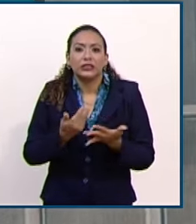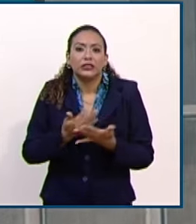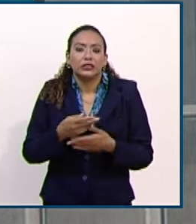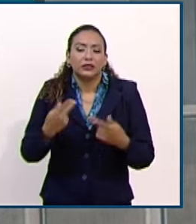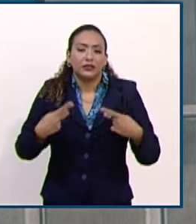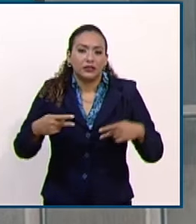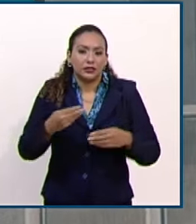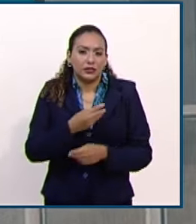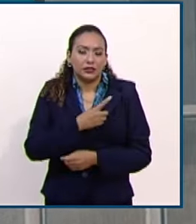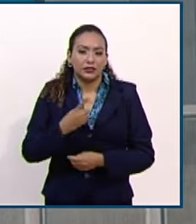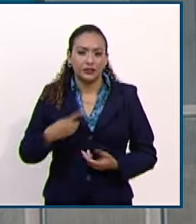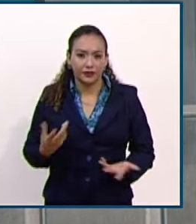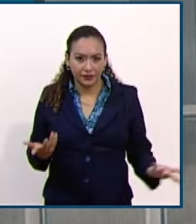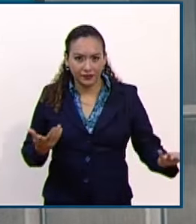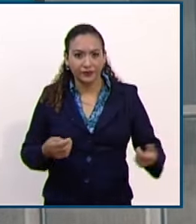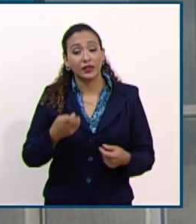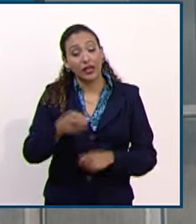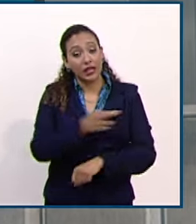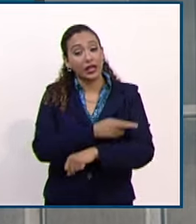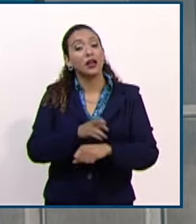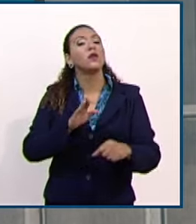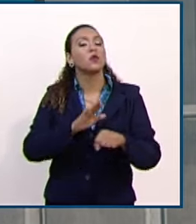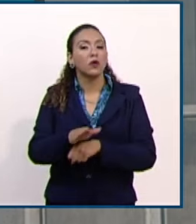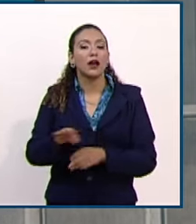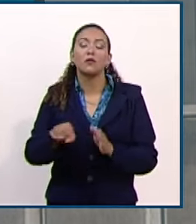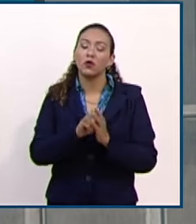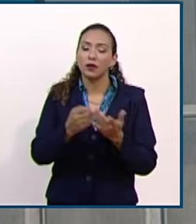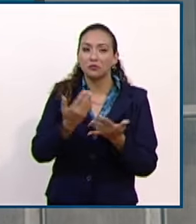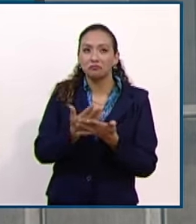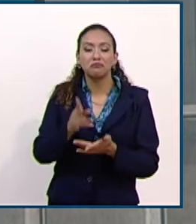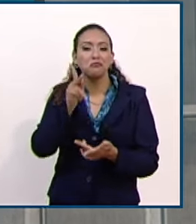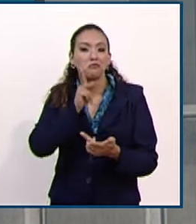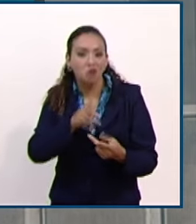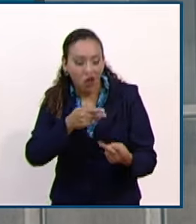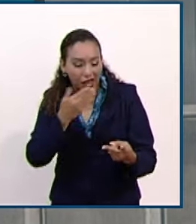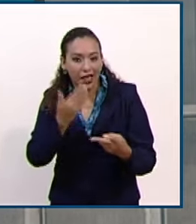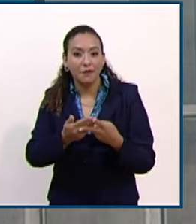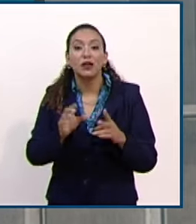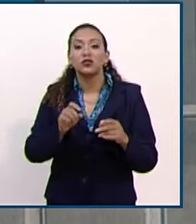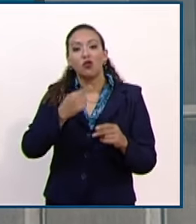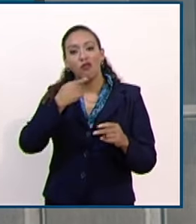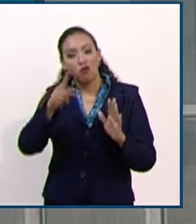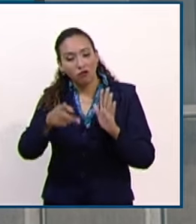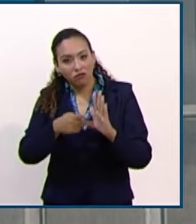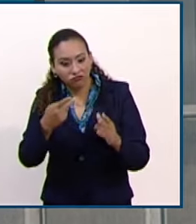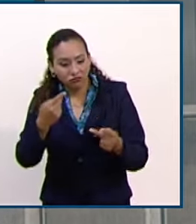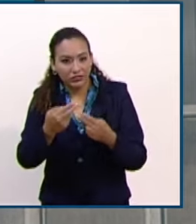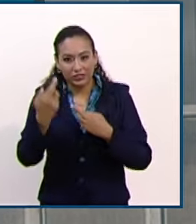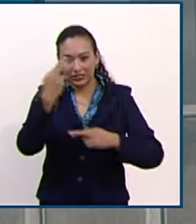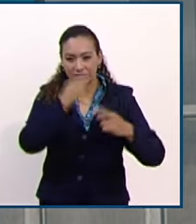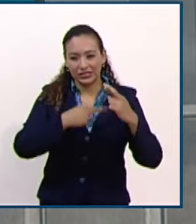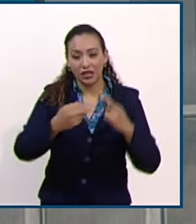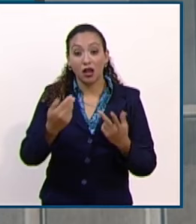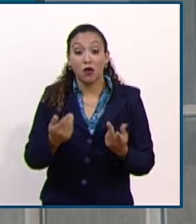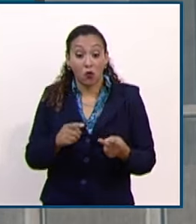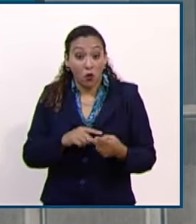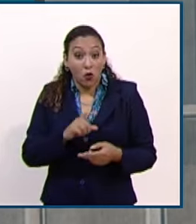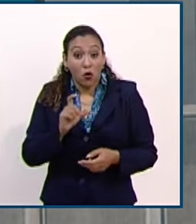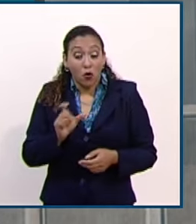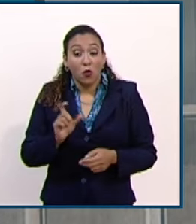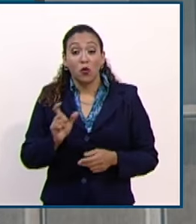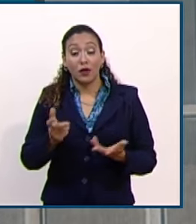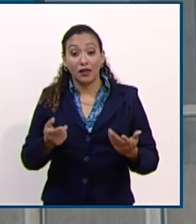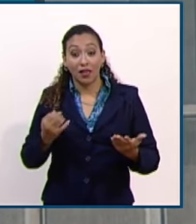el debido proceso, que es que pueden presentar pruebas, alegatos, y si no es favorable todavía a esa